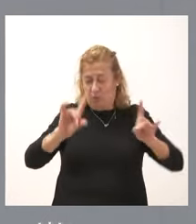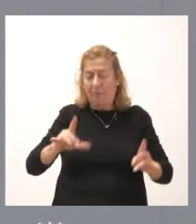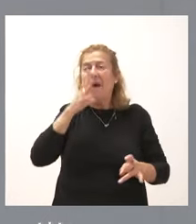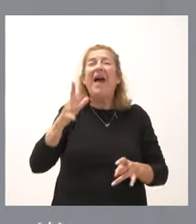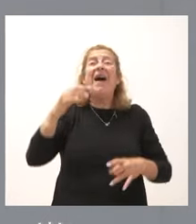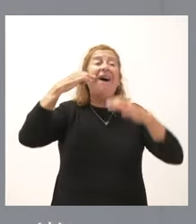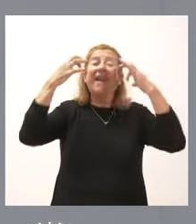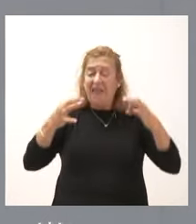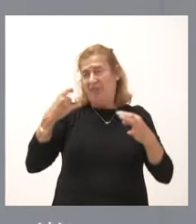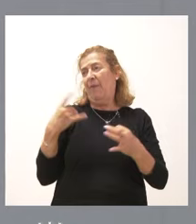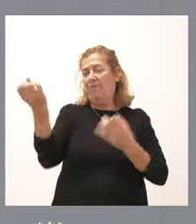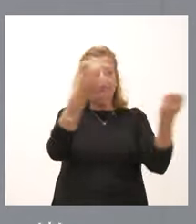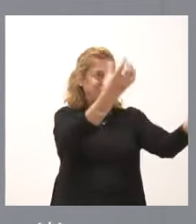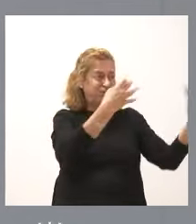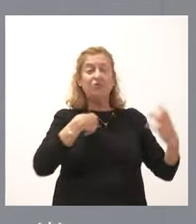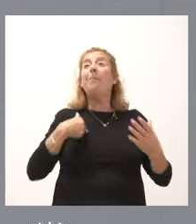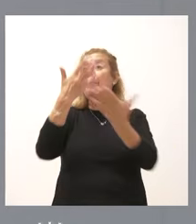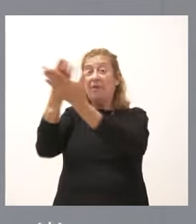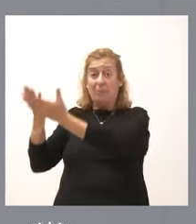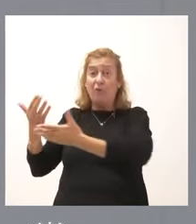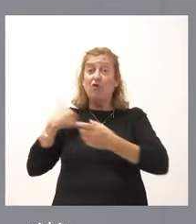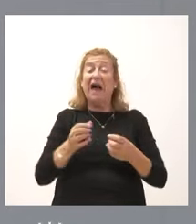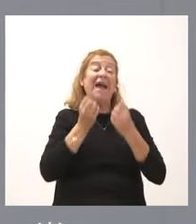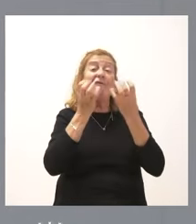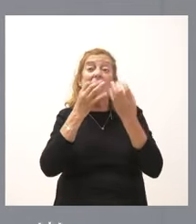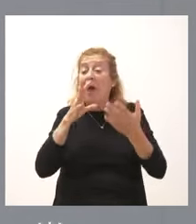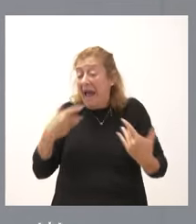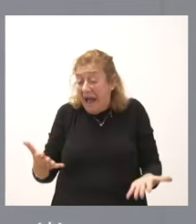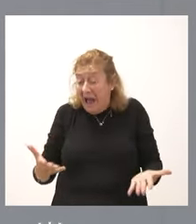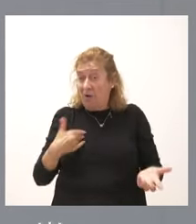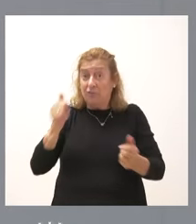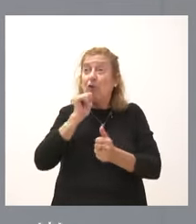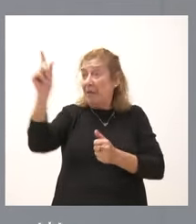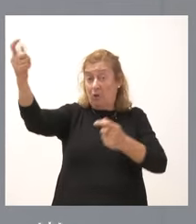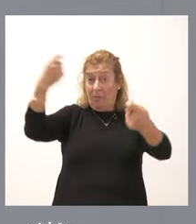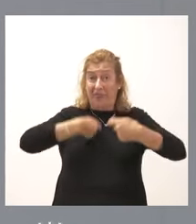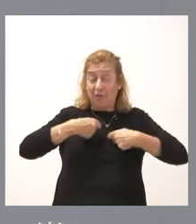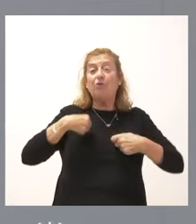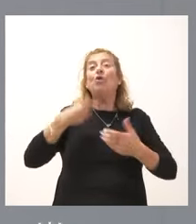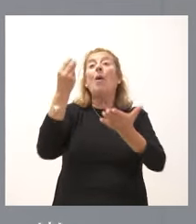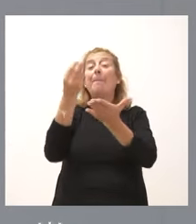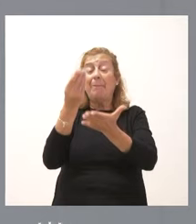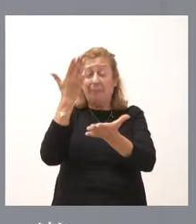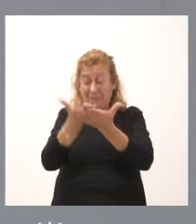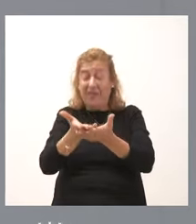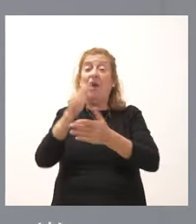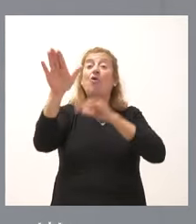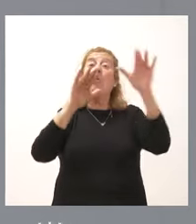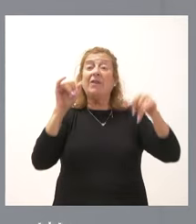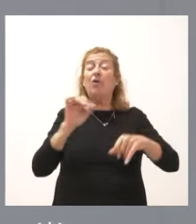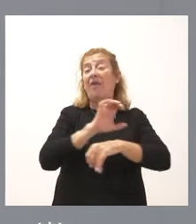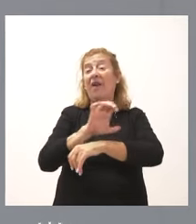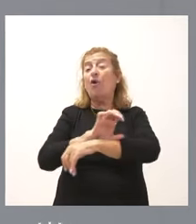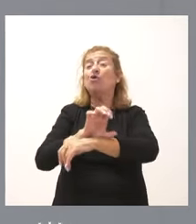información posible. Hemos pedido esa información, no se nos ha podido entregar a día de hoy, pedimos la convocatoria del Consejo Política Fiscal y Financiera, tampoco se ha